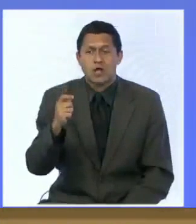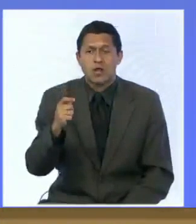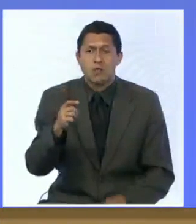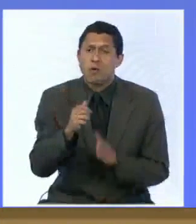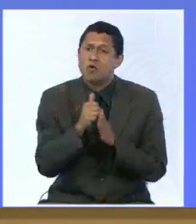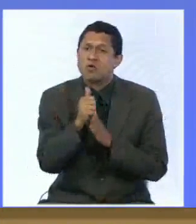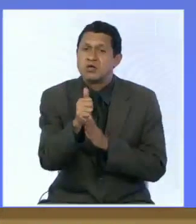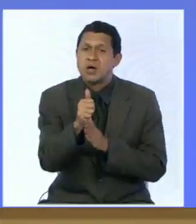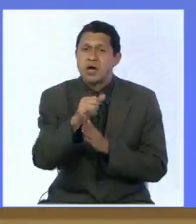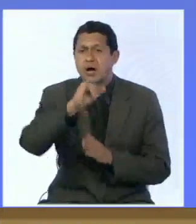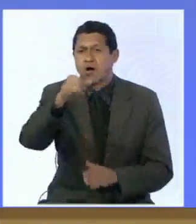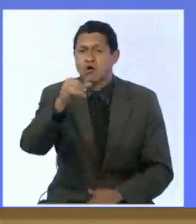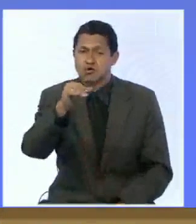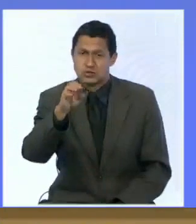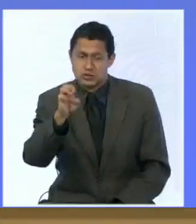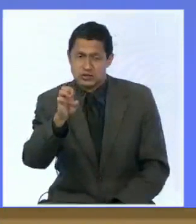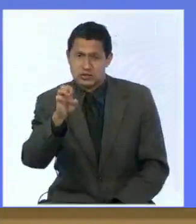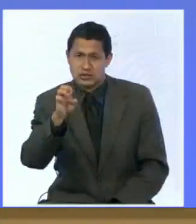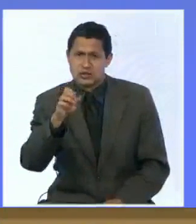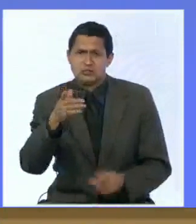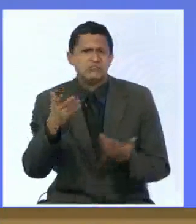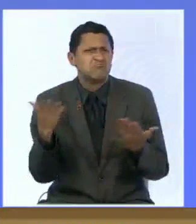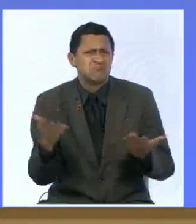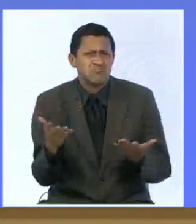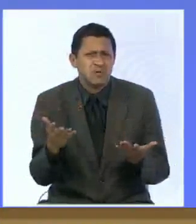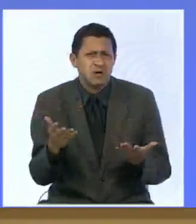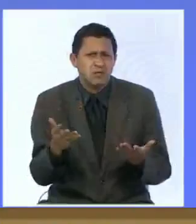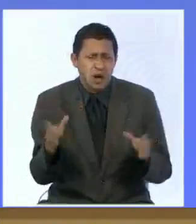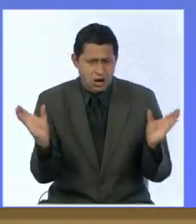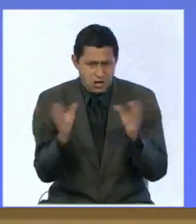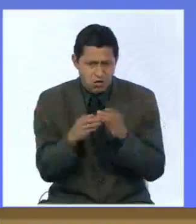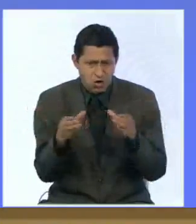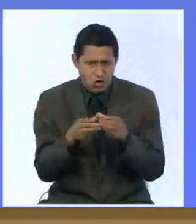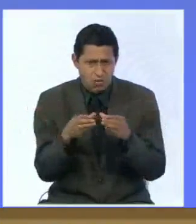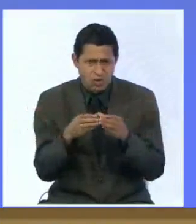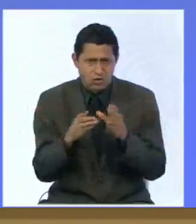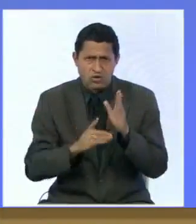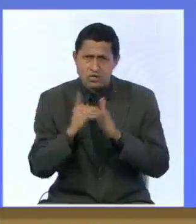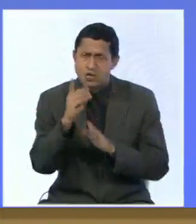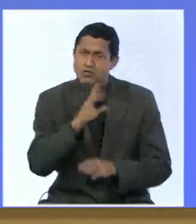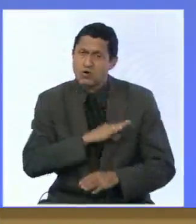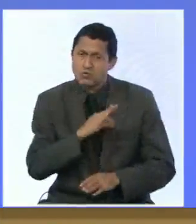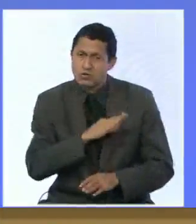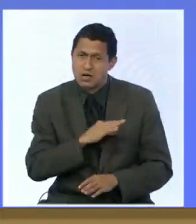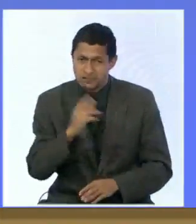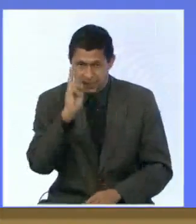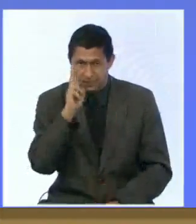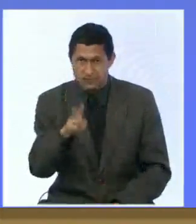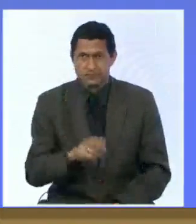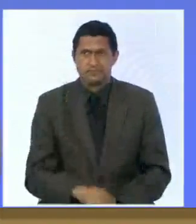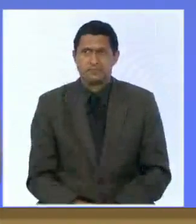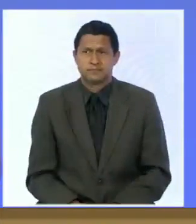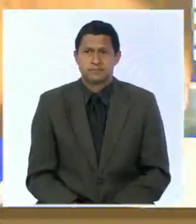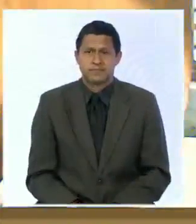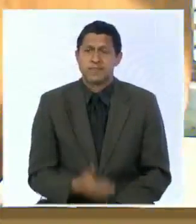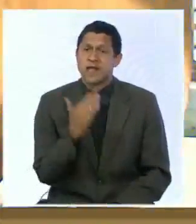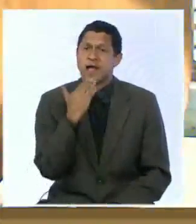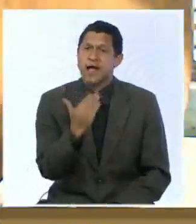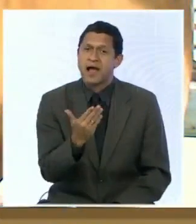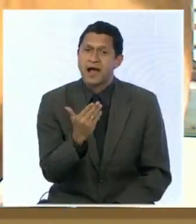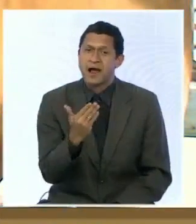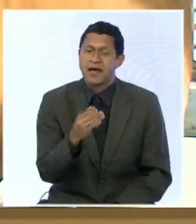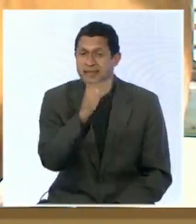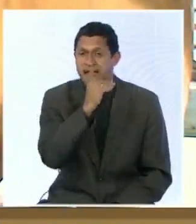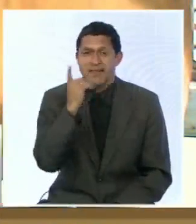de Unidad Democrática José Manuel Olivares a propósito de una reunión de la Comisión de Desarrollo Social adelante Sue gracias por el